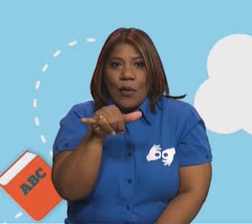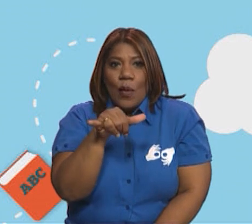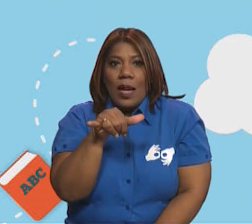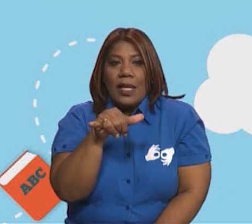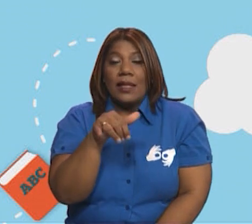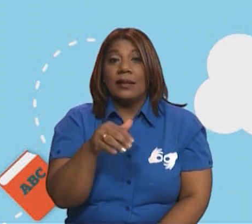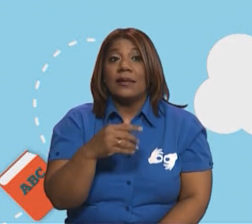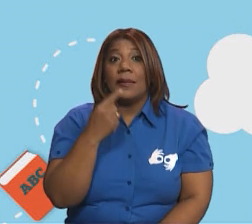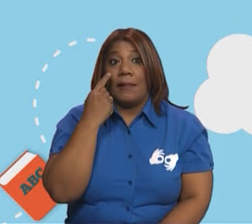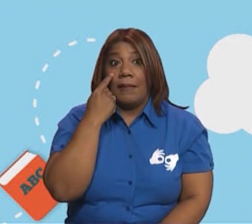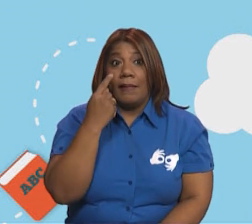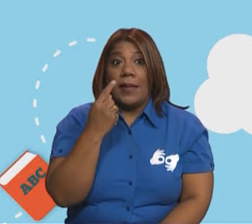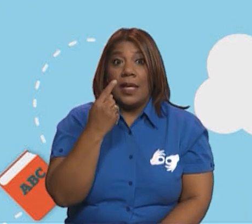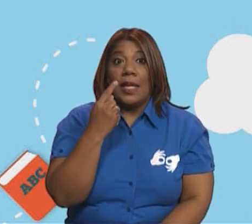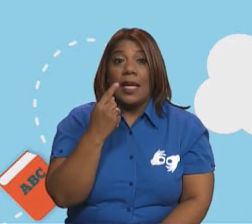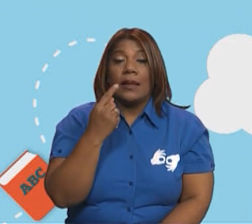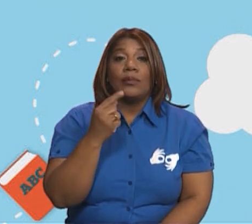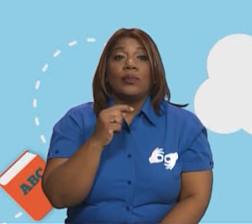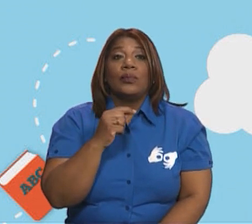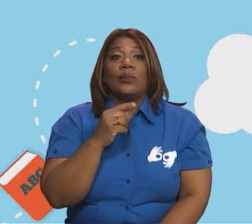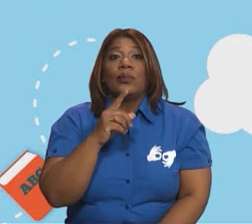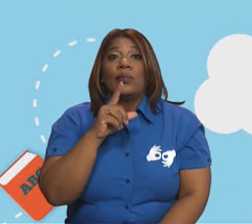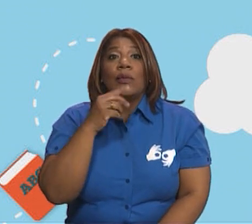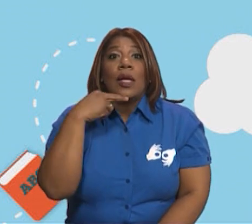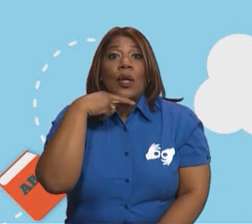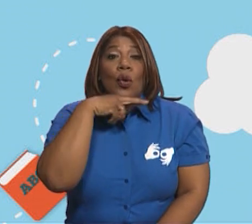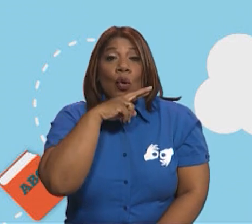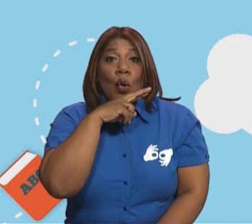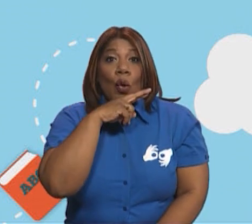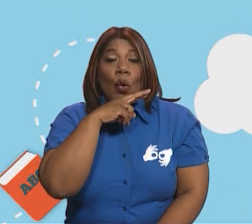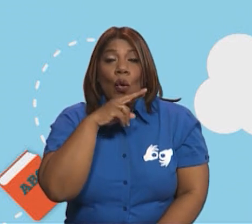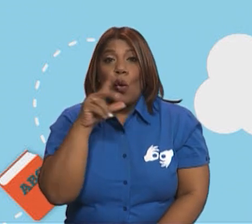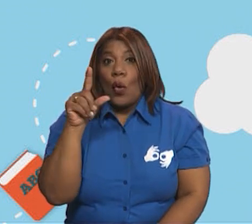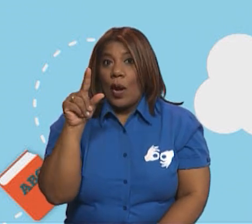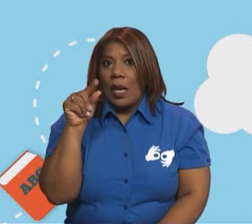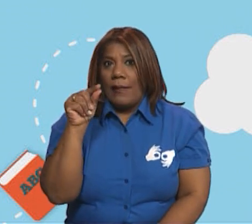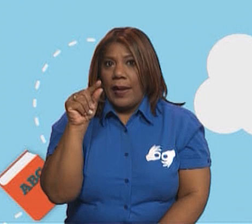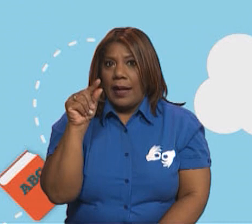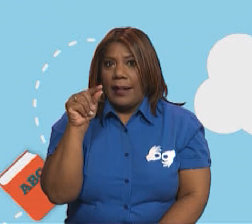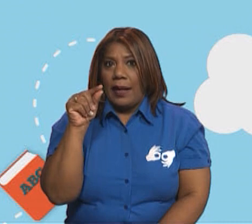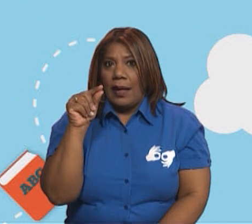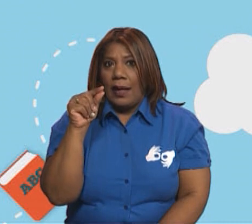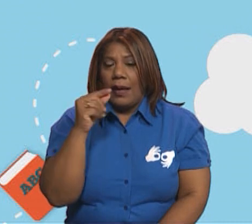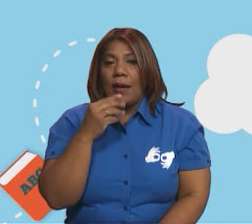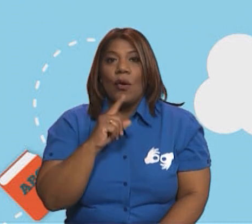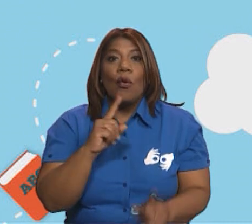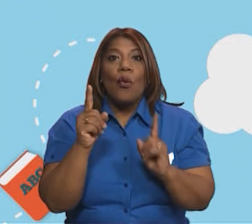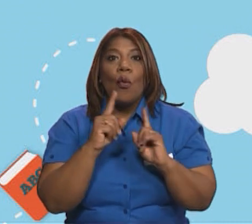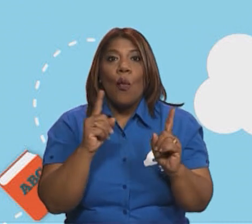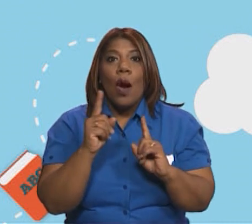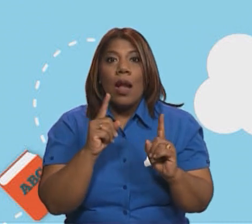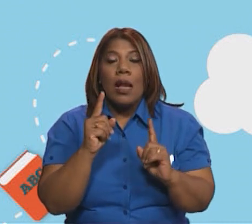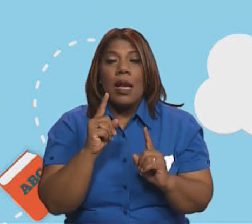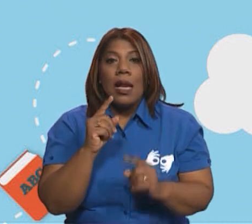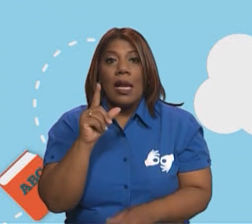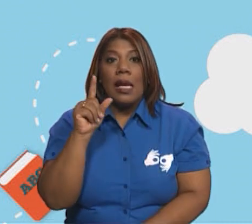Aquí hay que ser muy observadores. ¿Será el que aparece en color rojo o el que aparece en color turquesa?